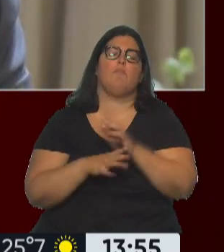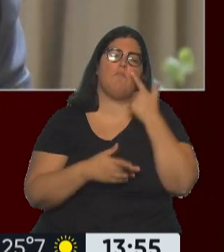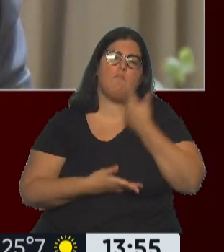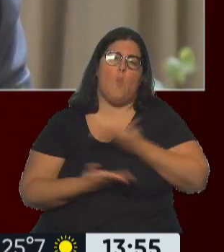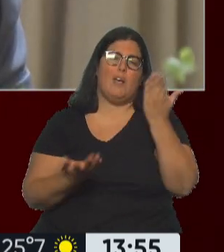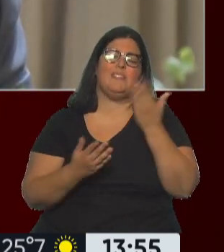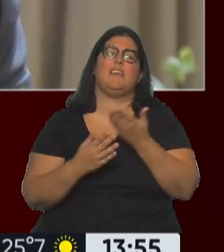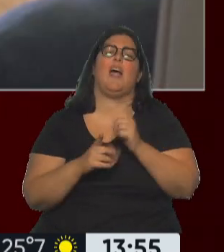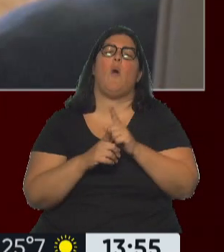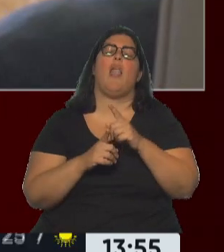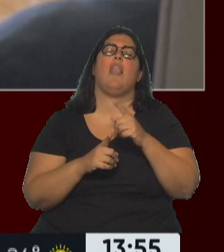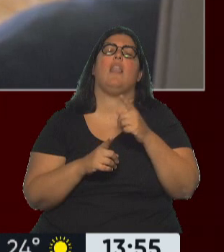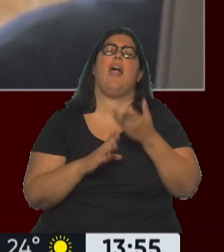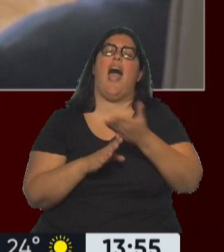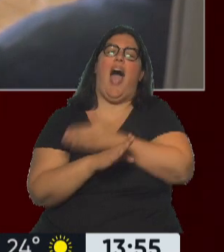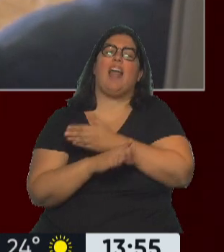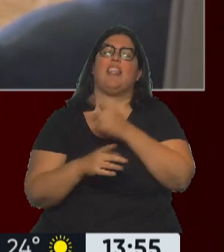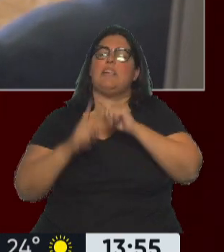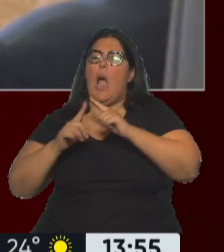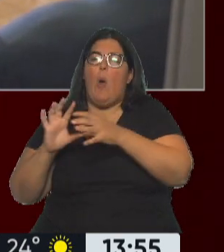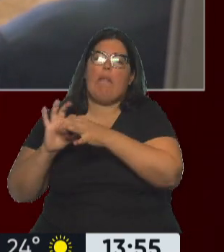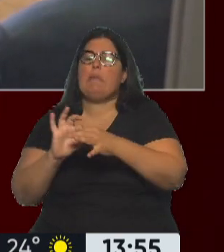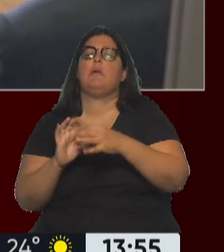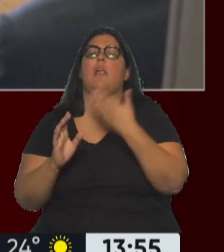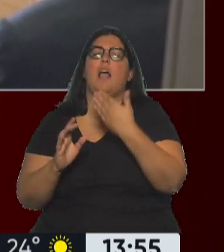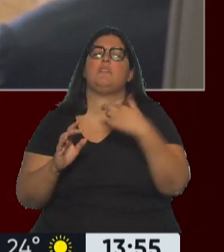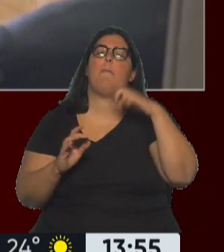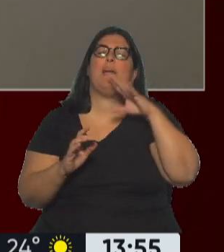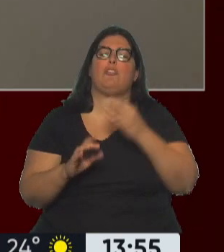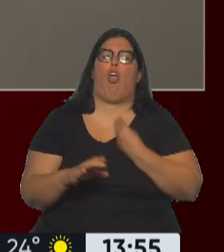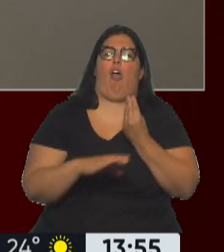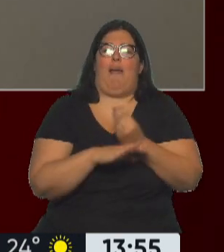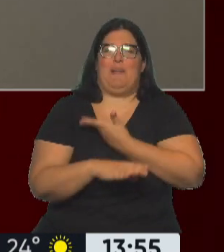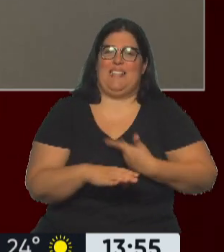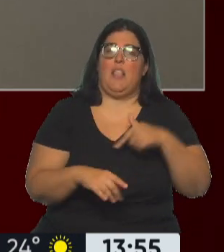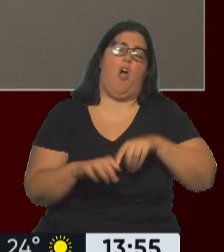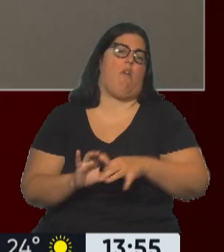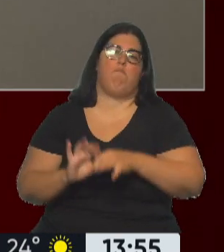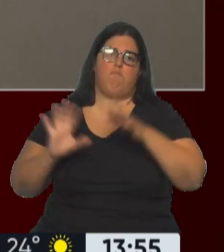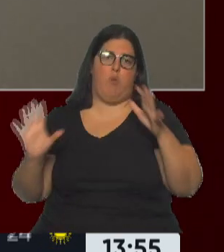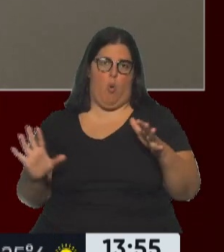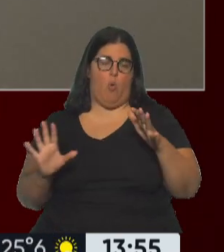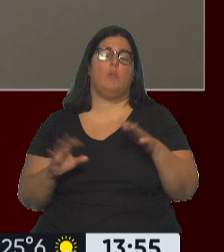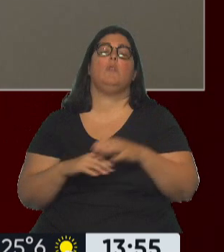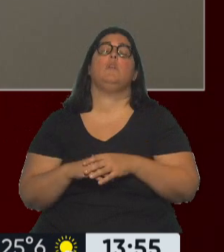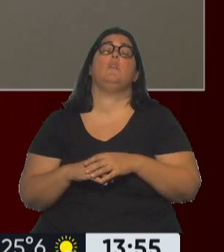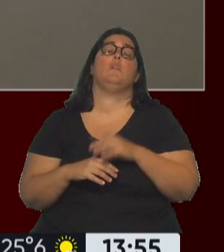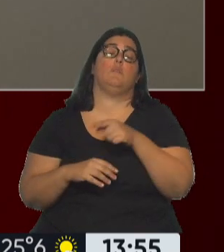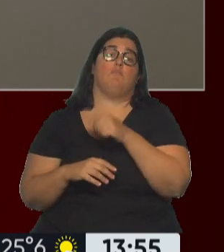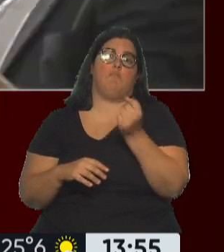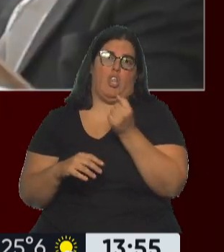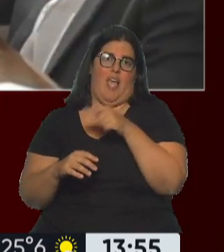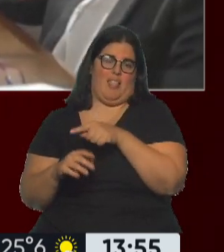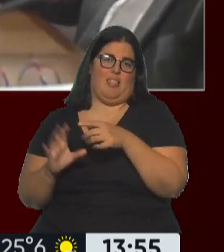pacto que lo lleva Petro al poder, sobre todo la ruptura con el Partido Liberal, un partido tradicional de Colombia, que, bueno, era una parte importante de la coalición